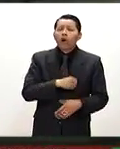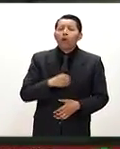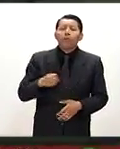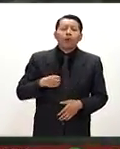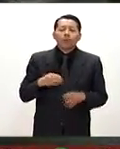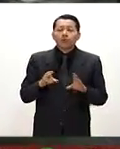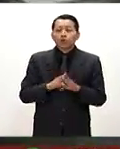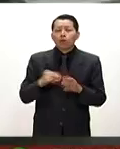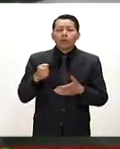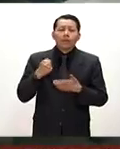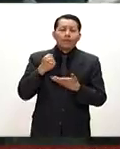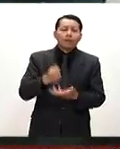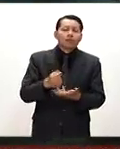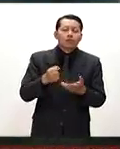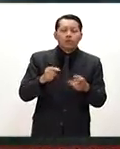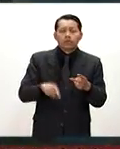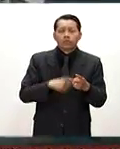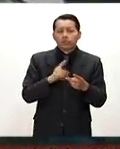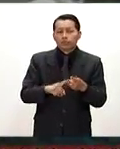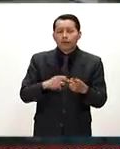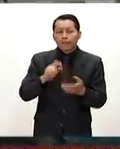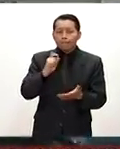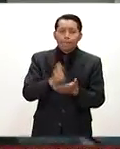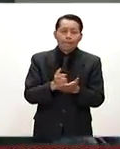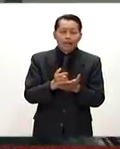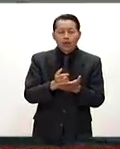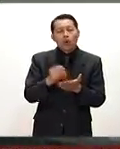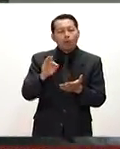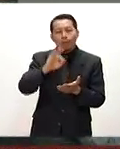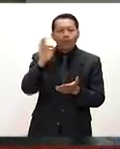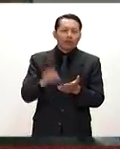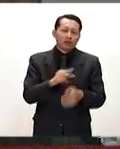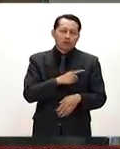pensiones y en pago de intereses de la deuda.